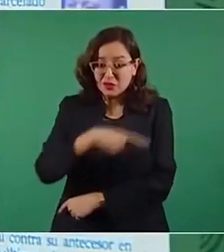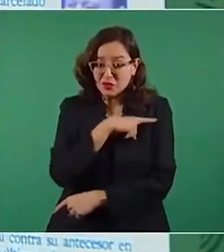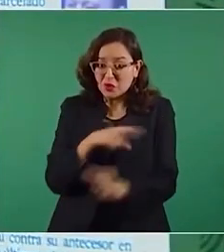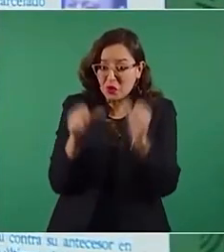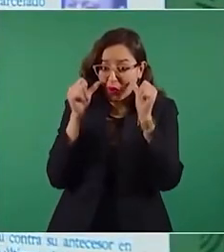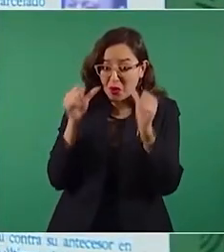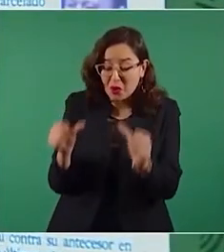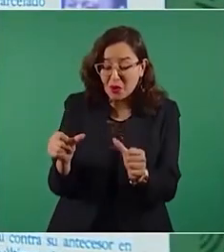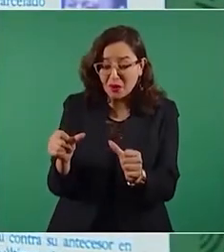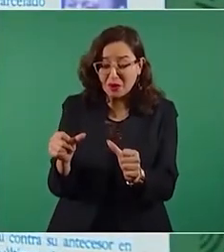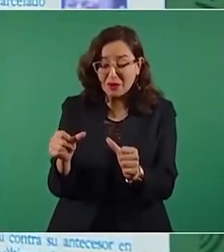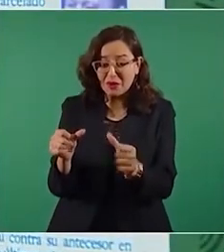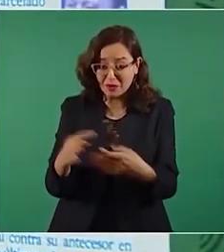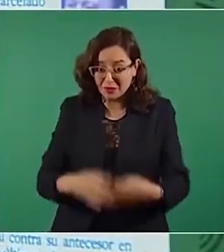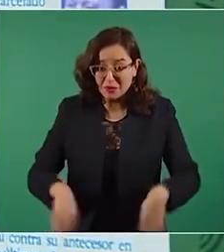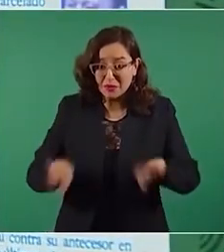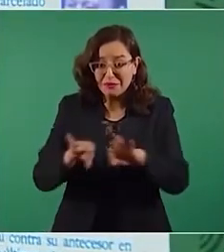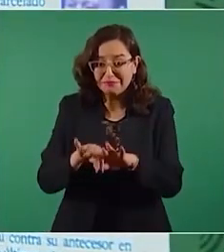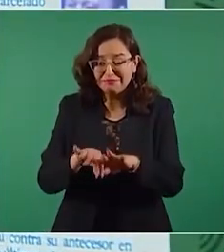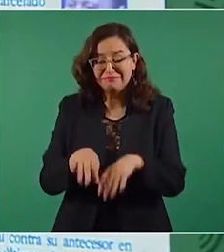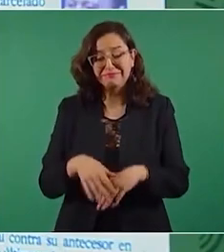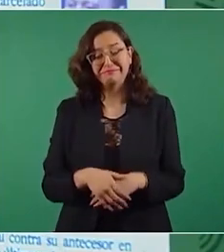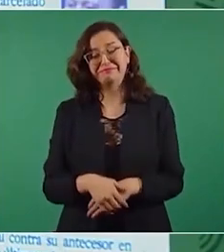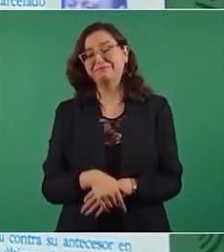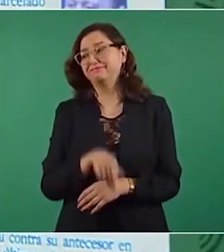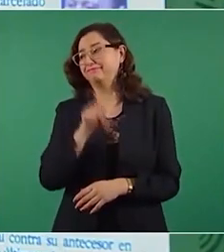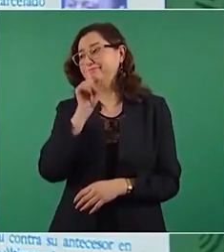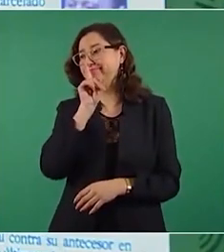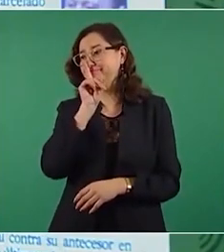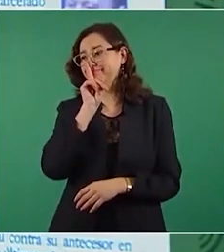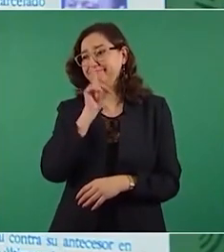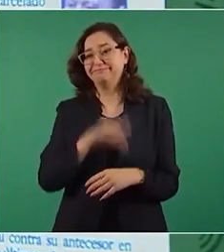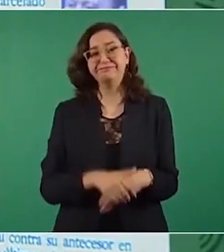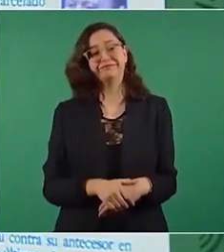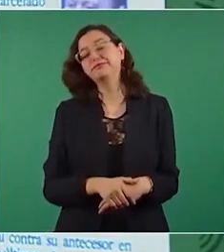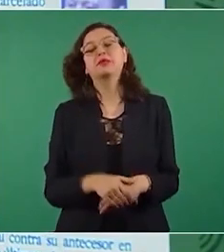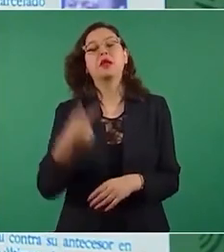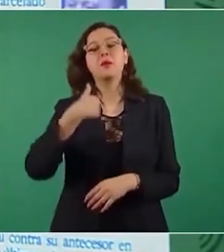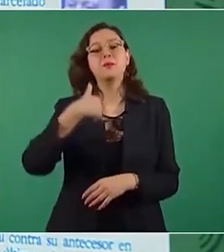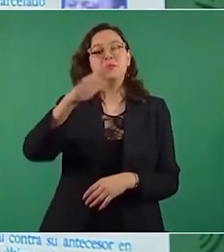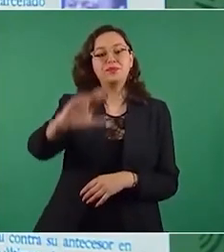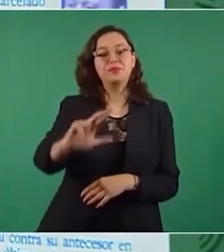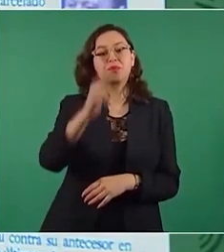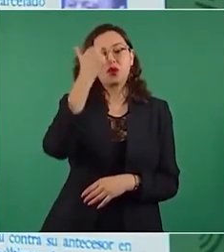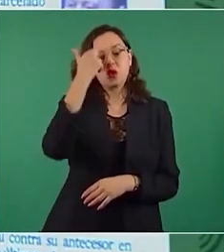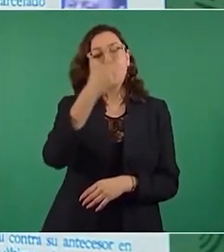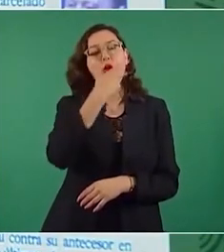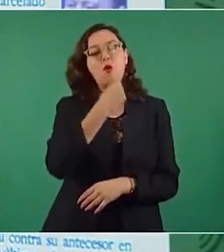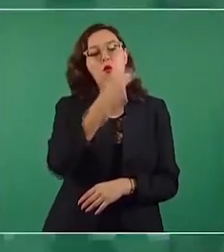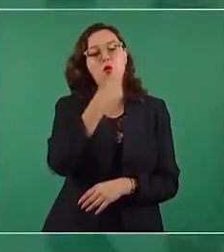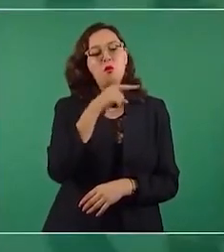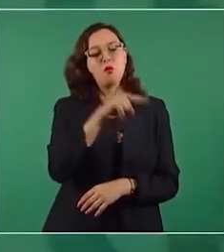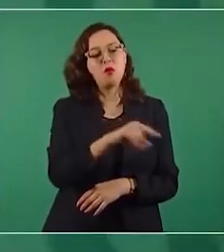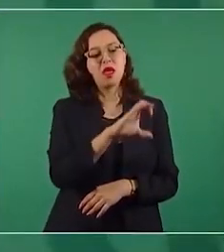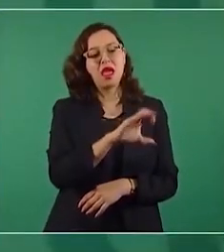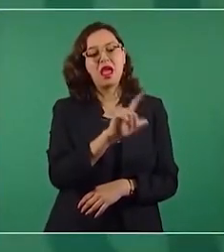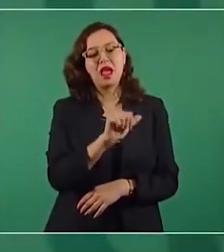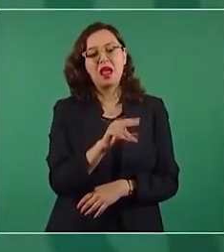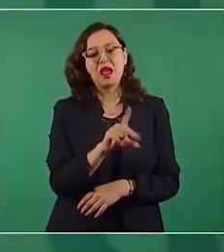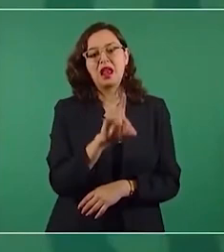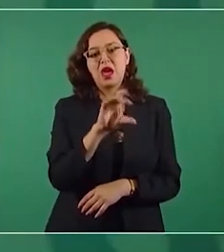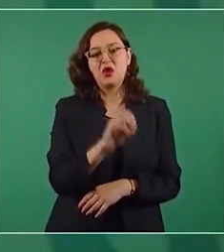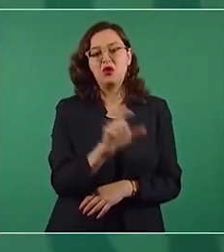recuerdo a Claudio X González, que decía qué barbaridad los niños, se quedan sin